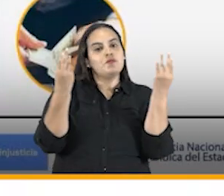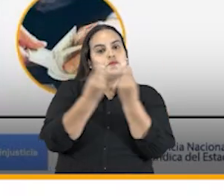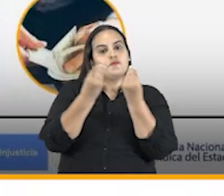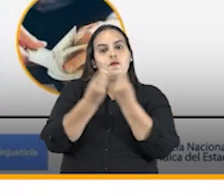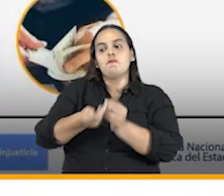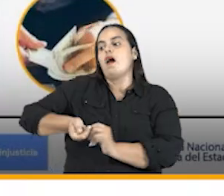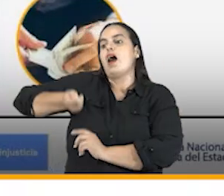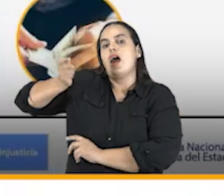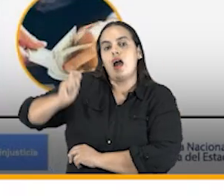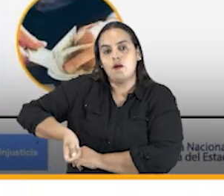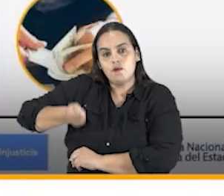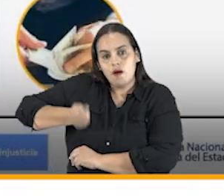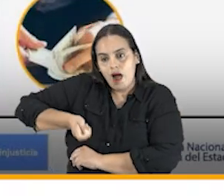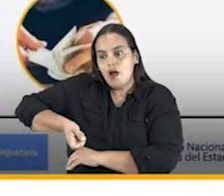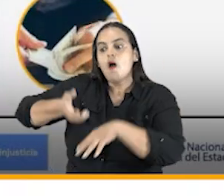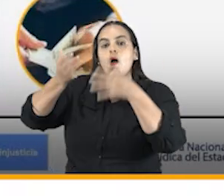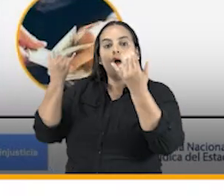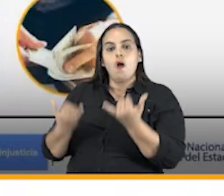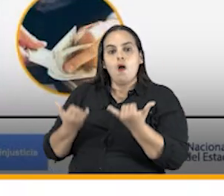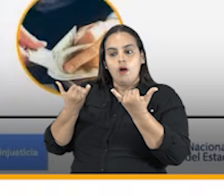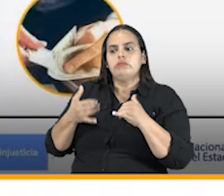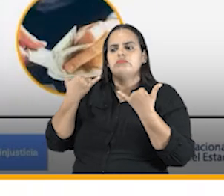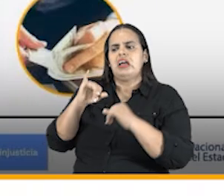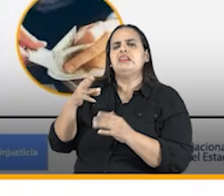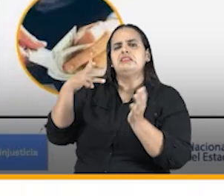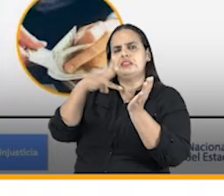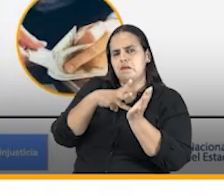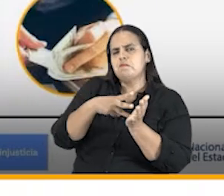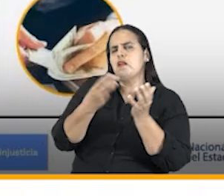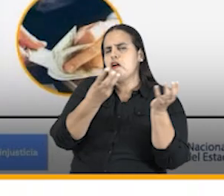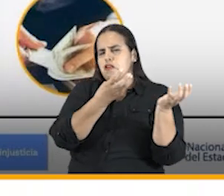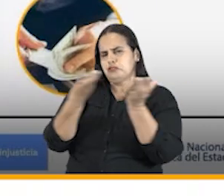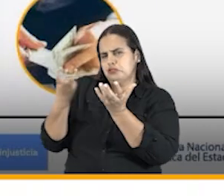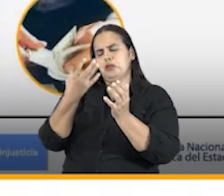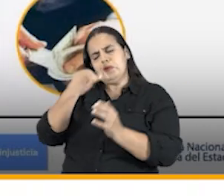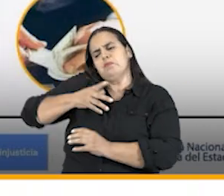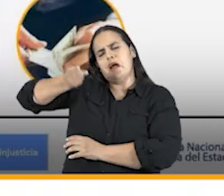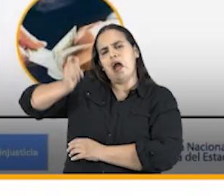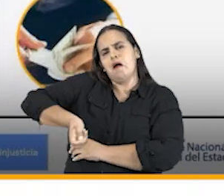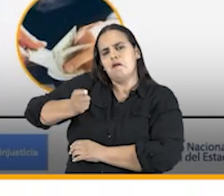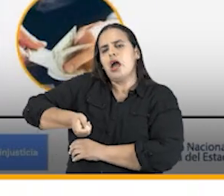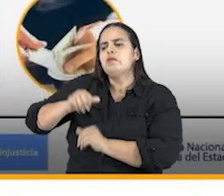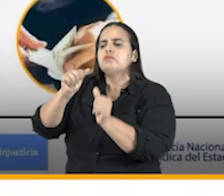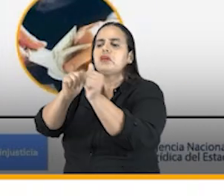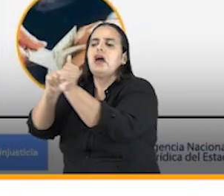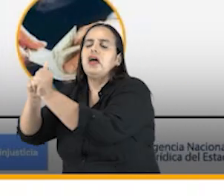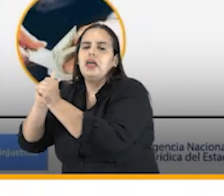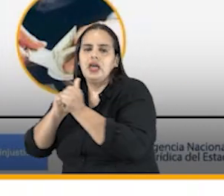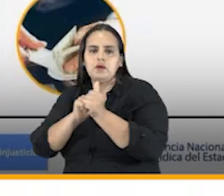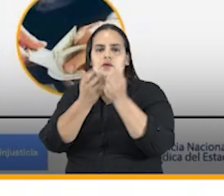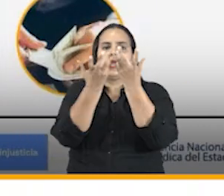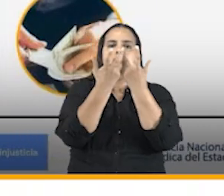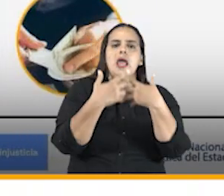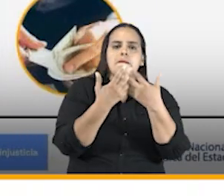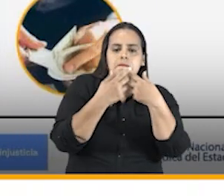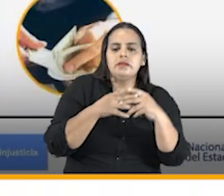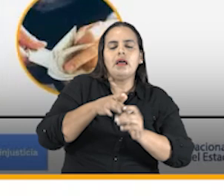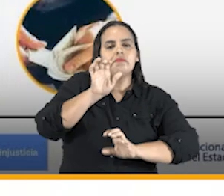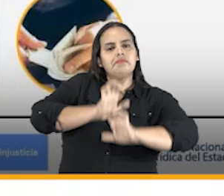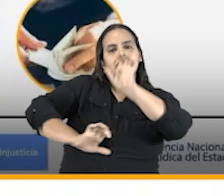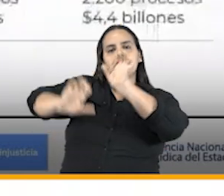que hoy en día son cerca de 3.800 abogados que desde cada una de las entidades defienden a la nación.